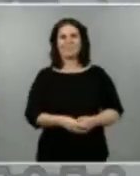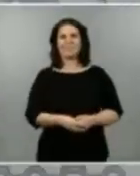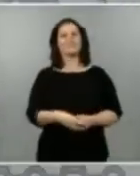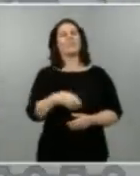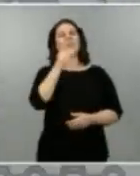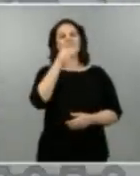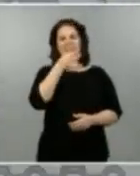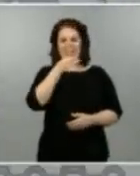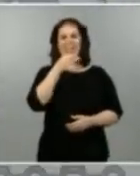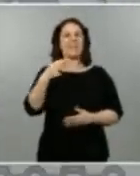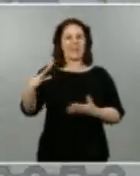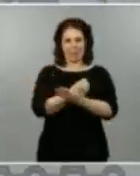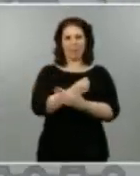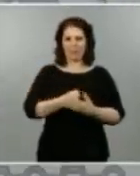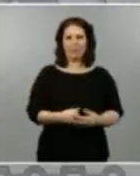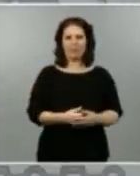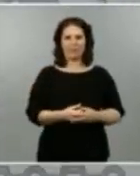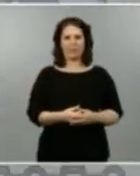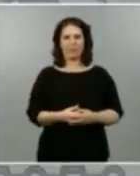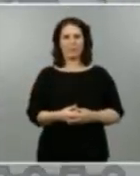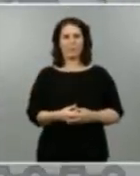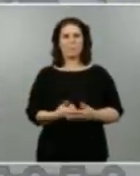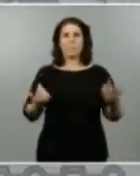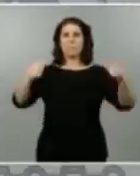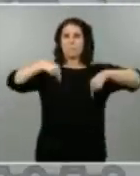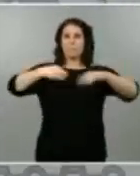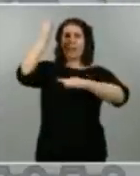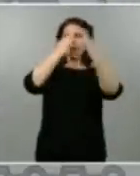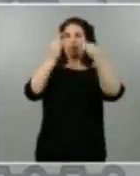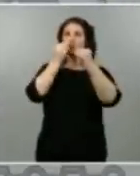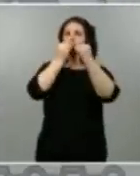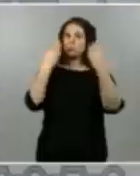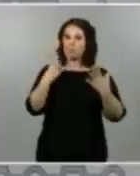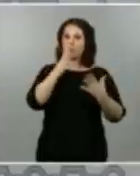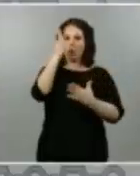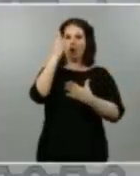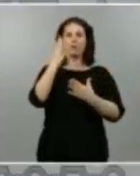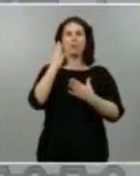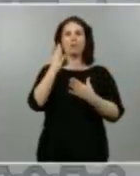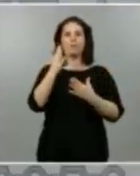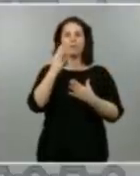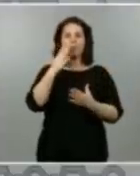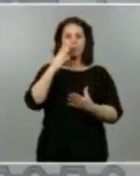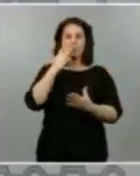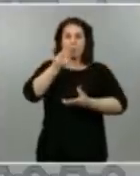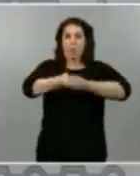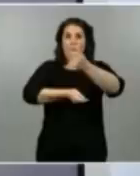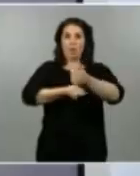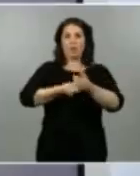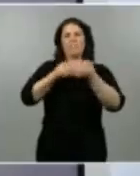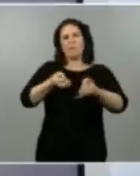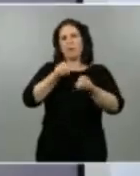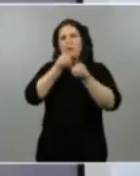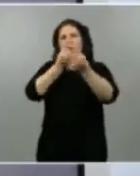Bueno, hoy tenemos datos buenos en esa tendencia descendente que siempre comentamos que va teniendo ondulaciones. Hoy estamos